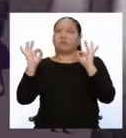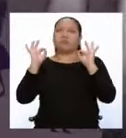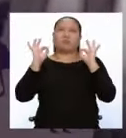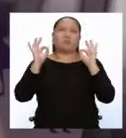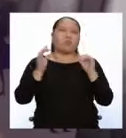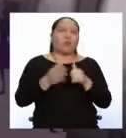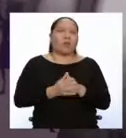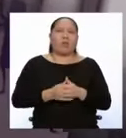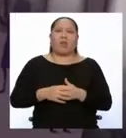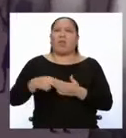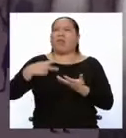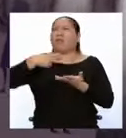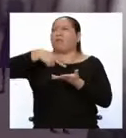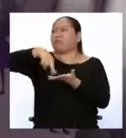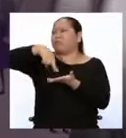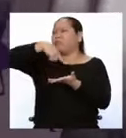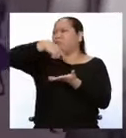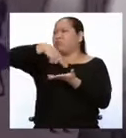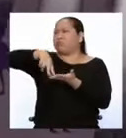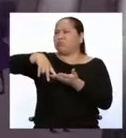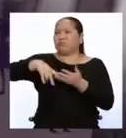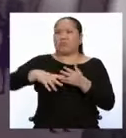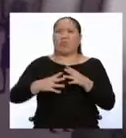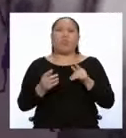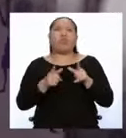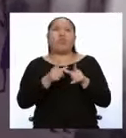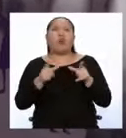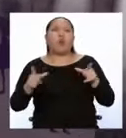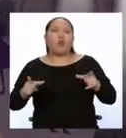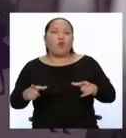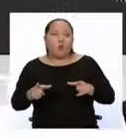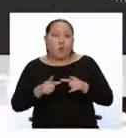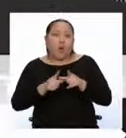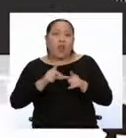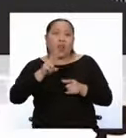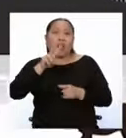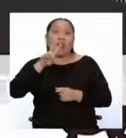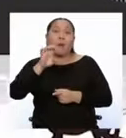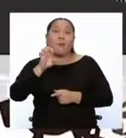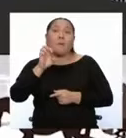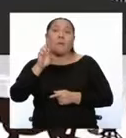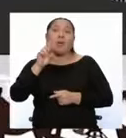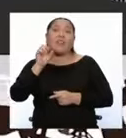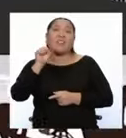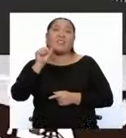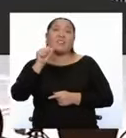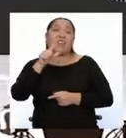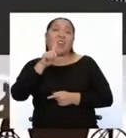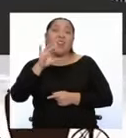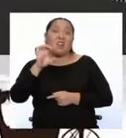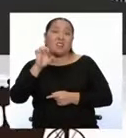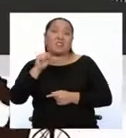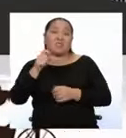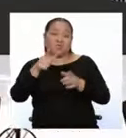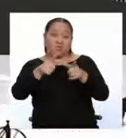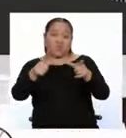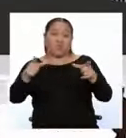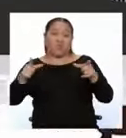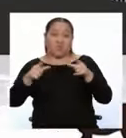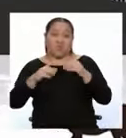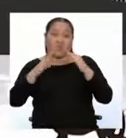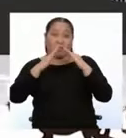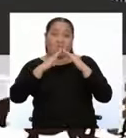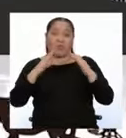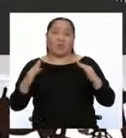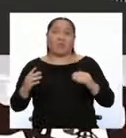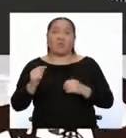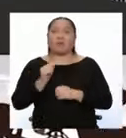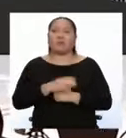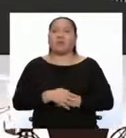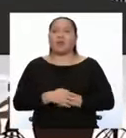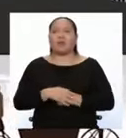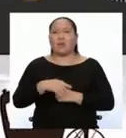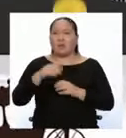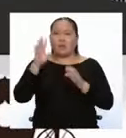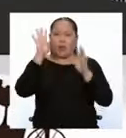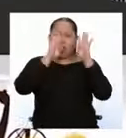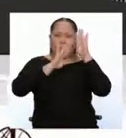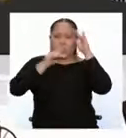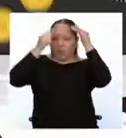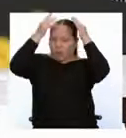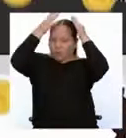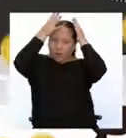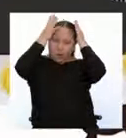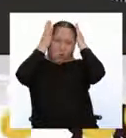tremendos tonazos en el lujosísimo Palacio de Versalles. Sí pues, los reyes estaban más preocupados por sus pelucas,